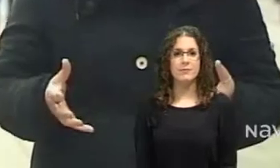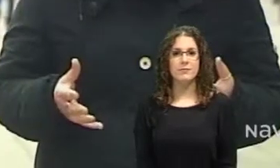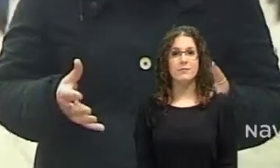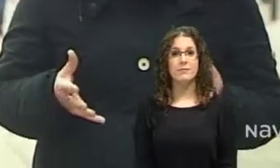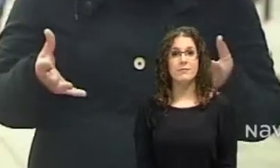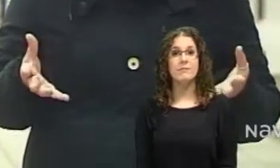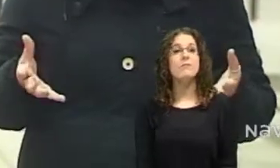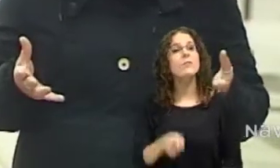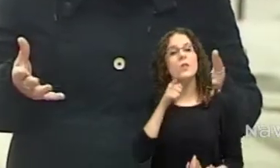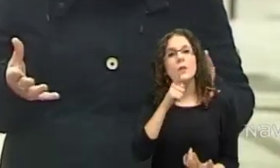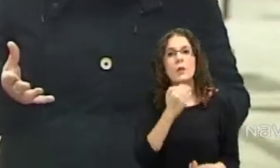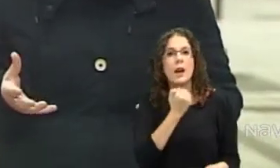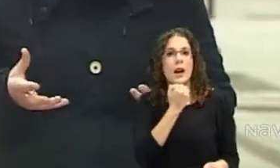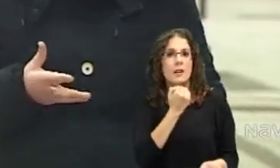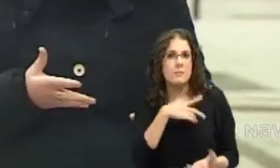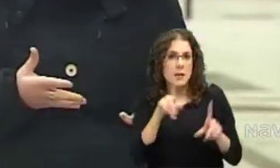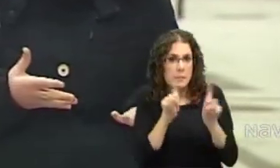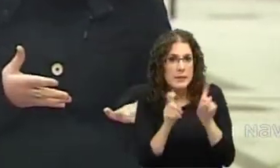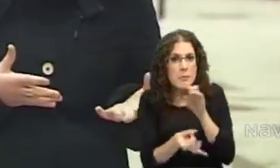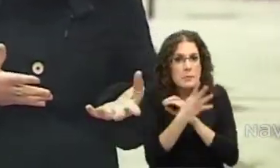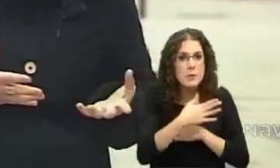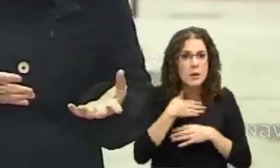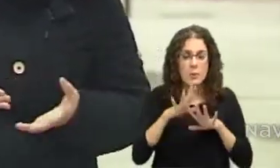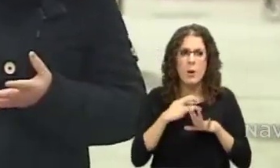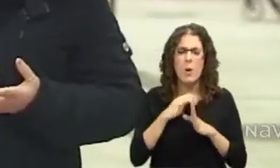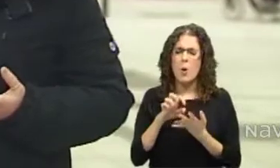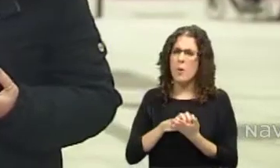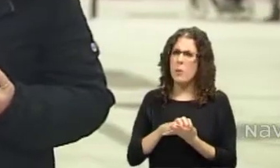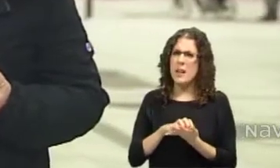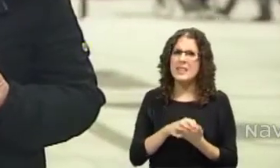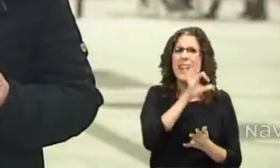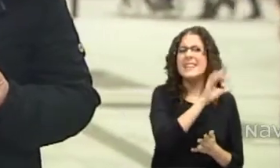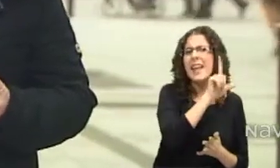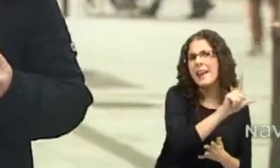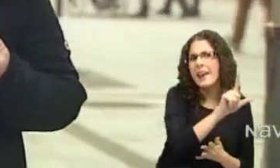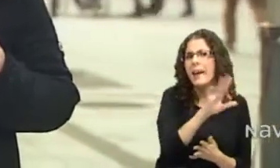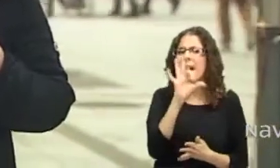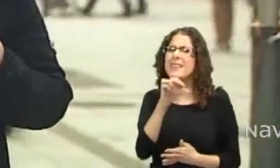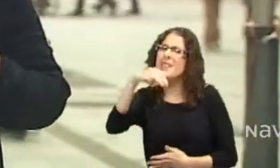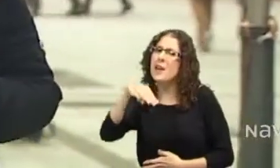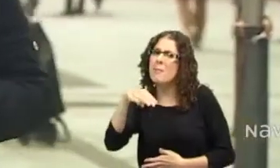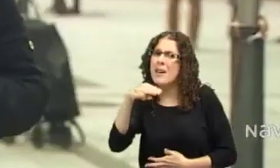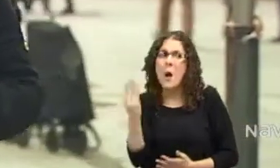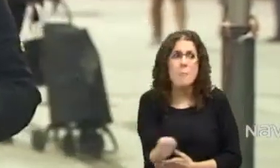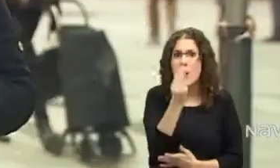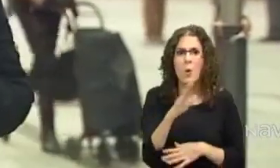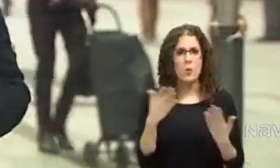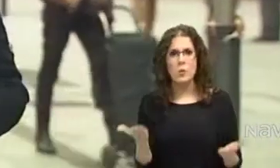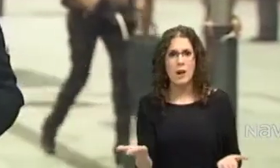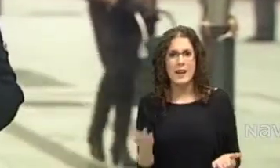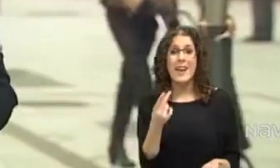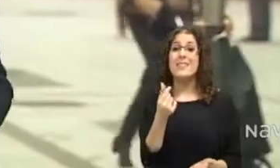¿Quieres emprender y te asaltan las dudas? ¿Es mejor una sociedad limitada o una sociedad anónima? ¿Cuál es el capital inicial